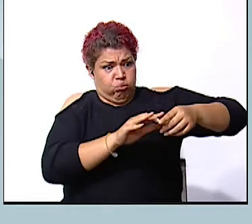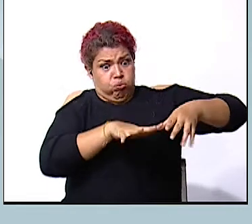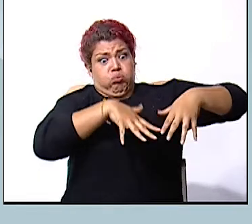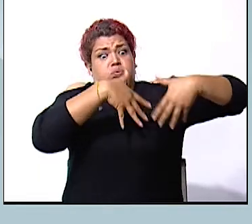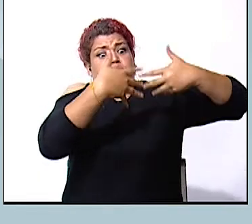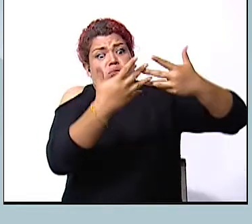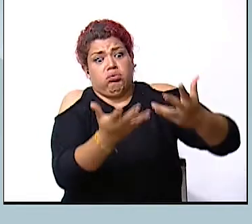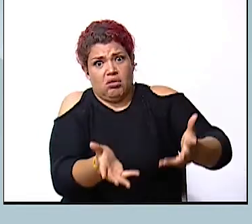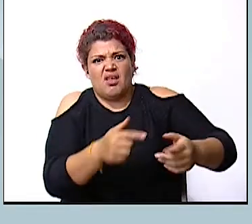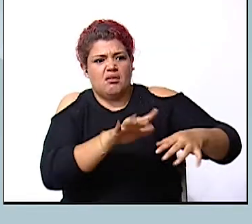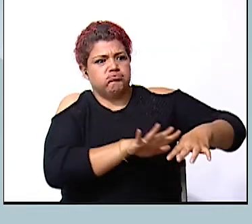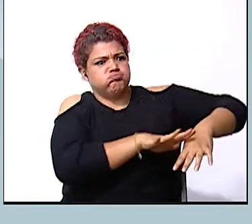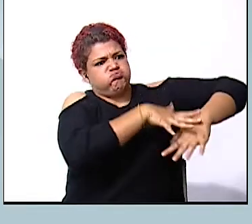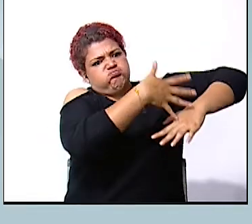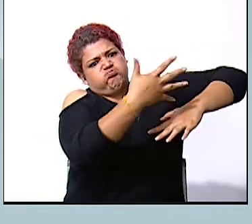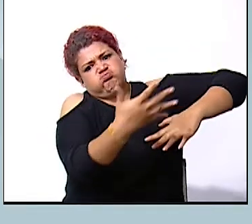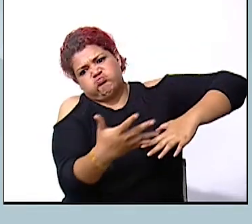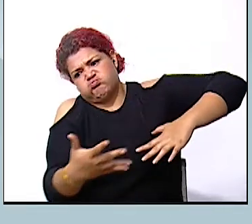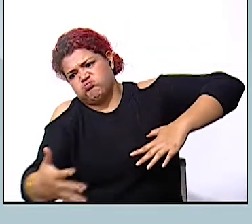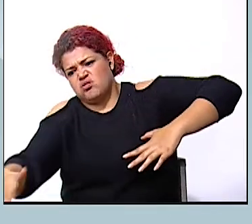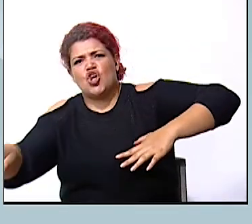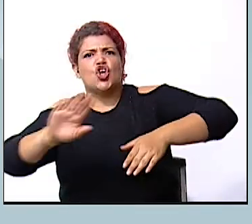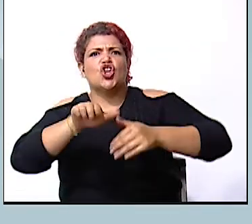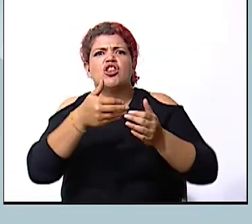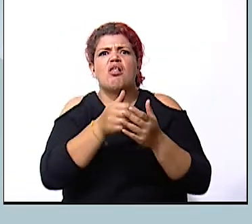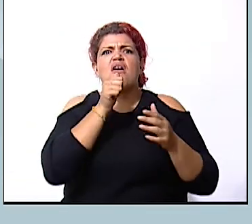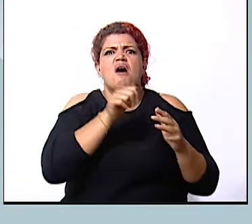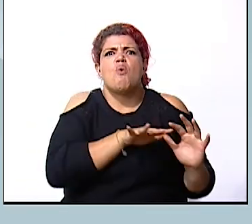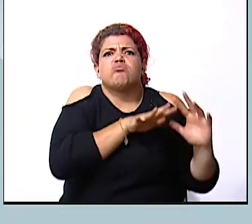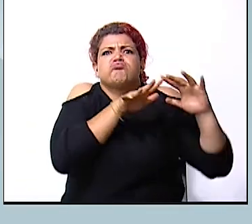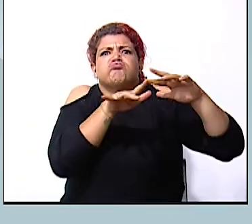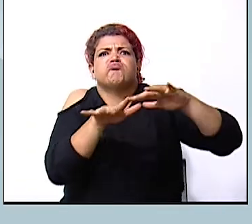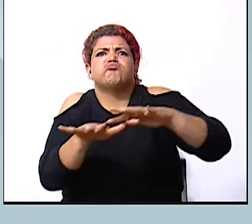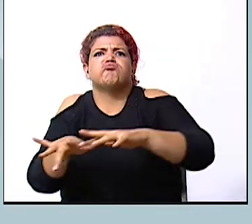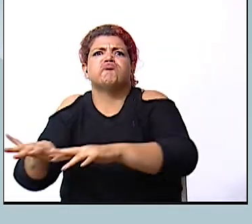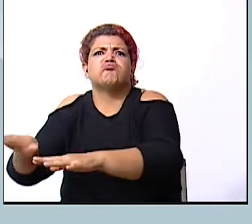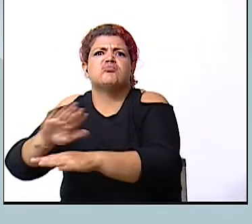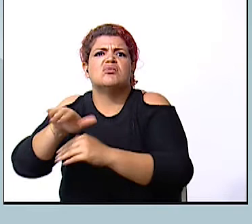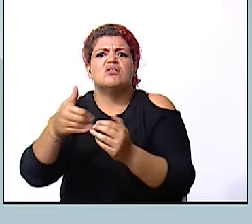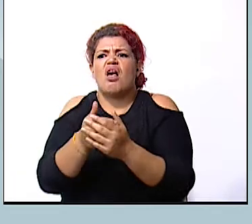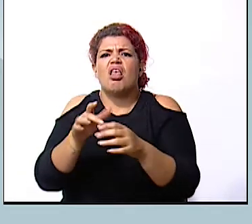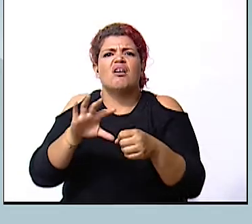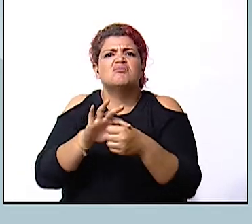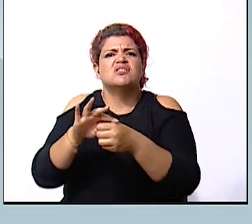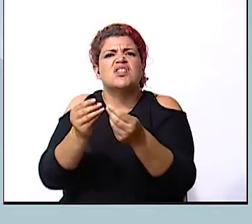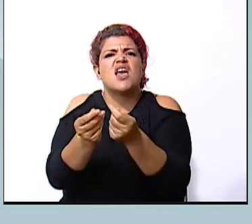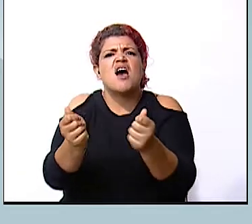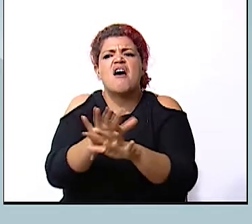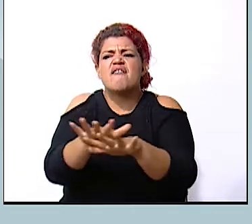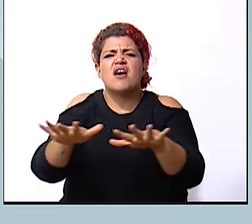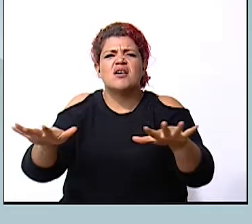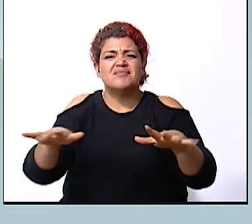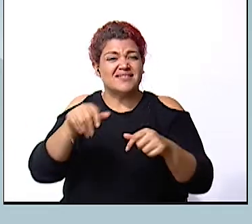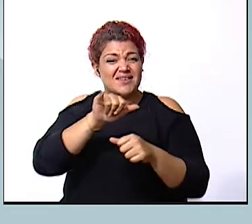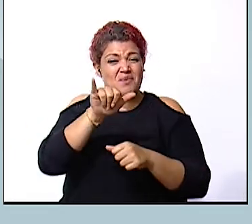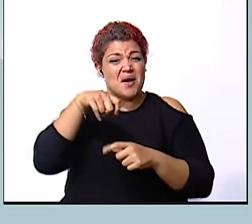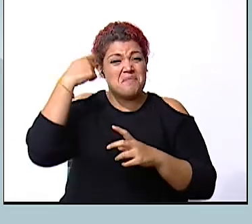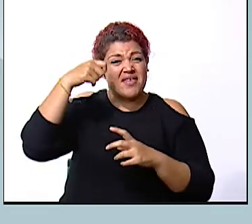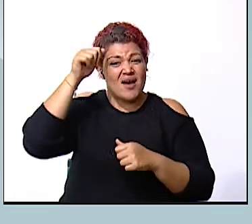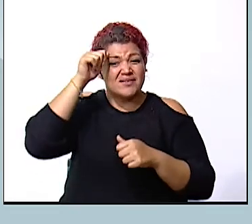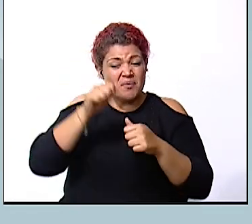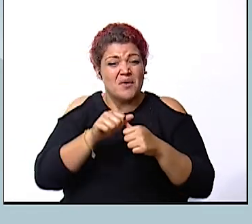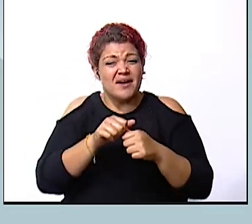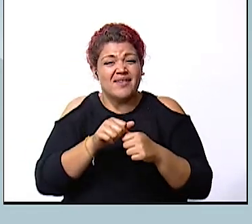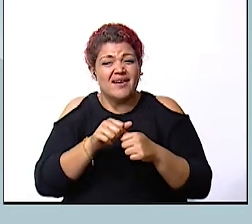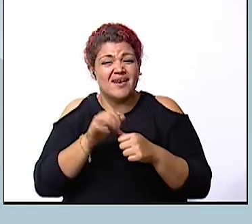de esta manera llega a cubrir los terrenos es muy importante y como decía Paola recuerdan en la cápsula